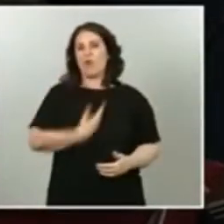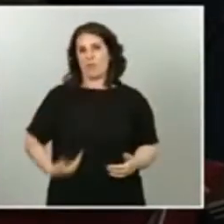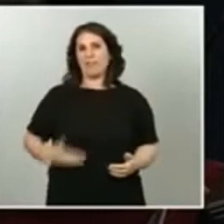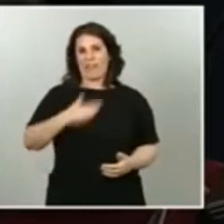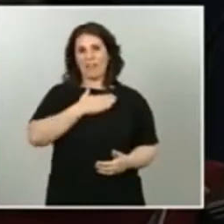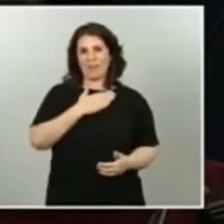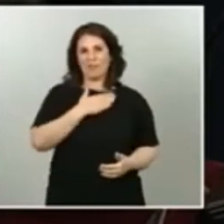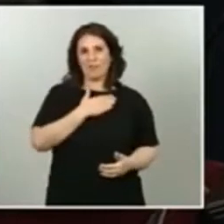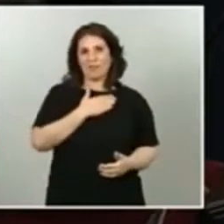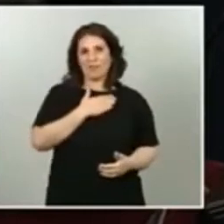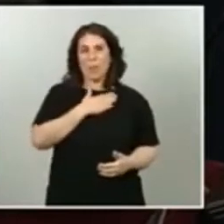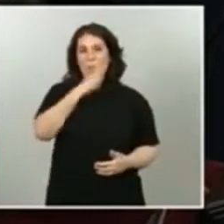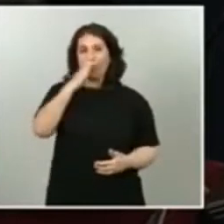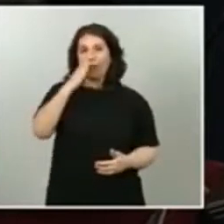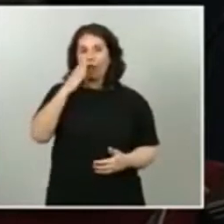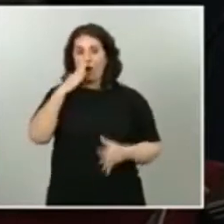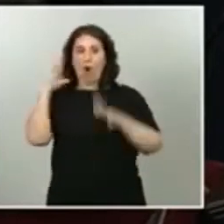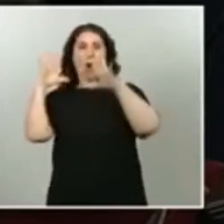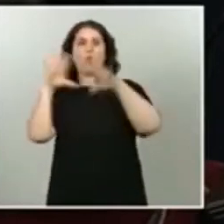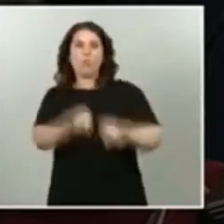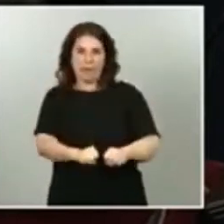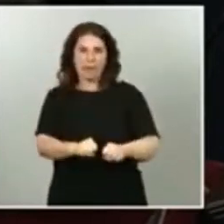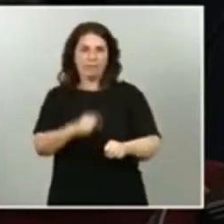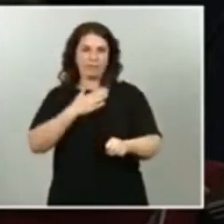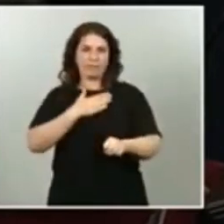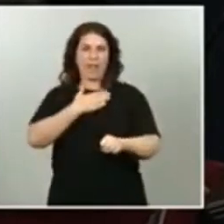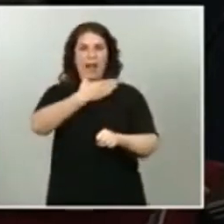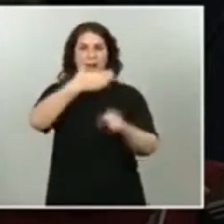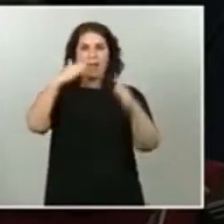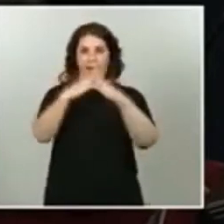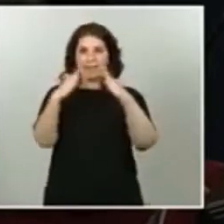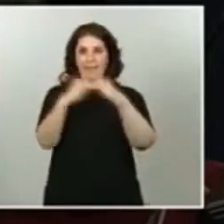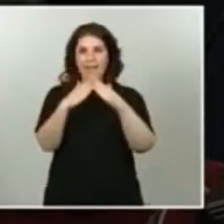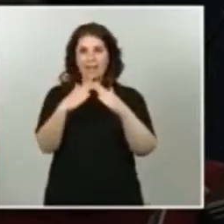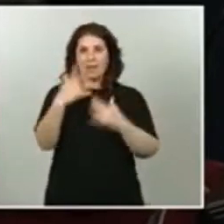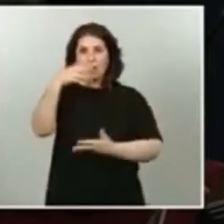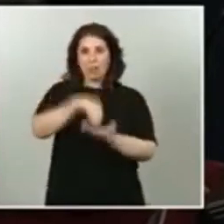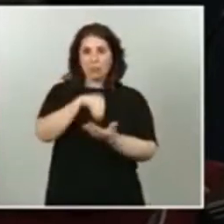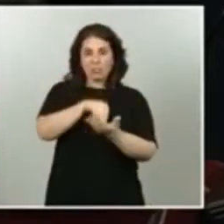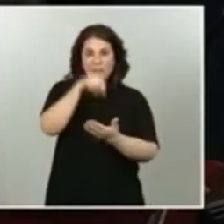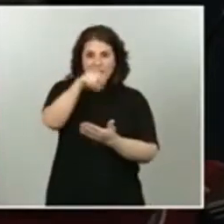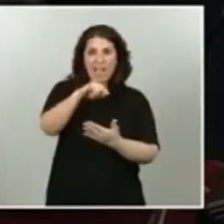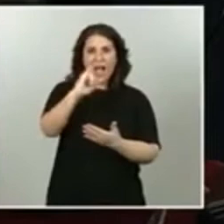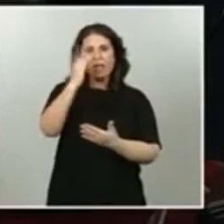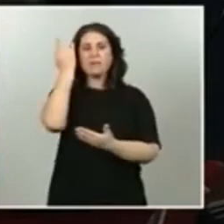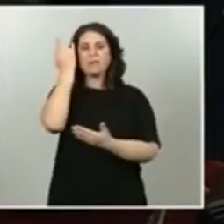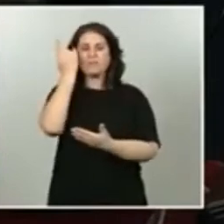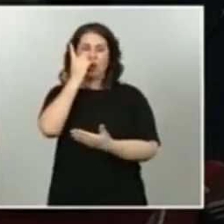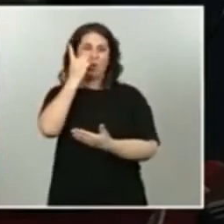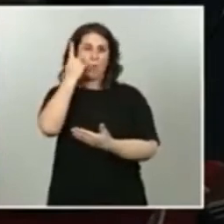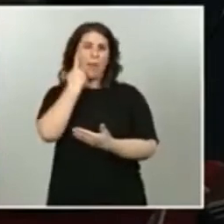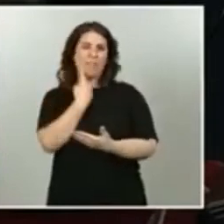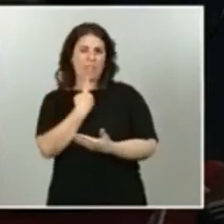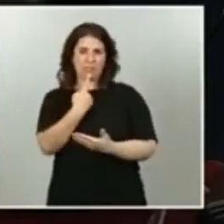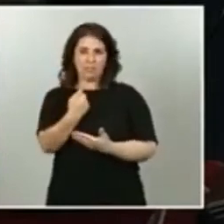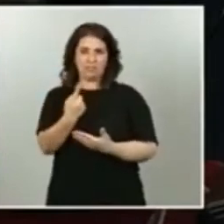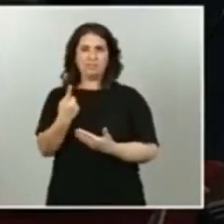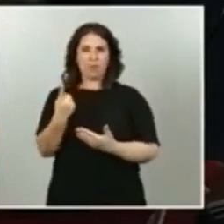ocupan su casa. En muchos casos, detrás de esas ocupaciones hay mafias, bandas organizadas y no